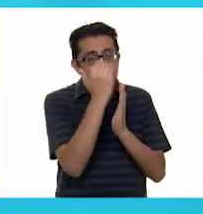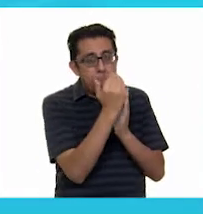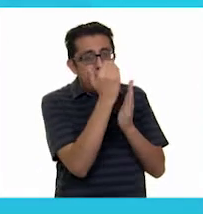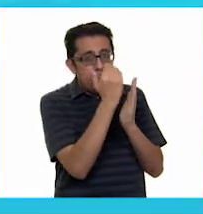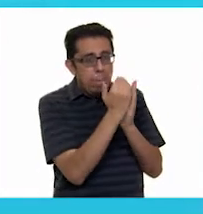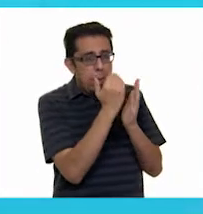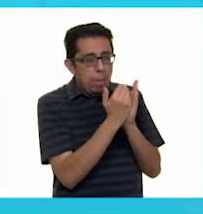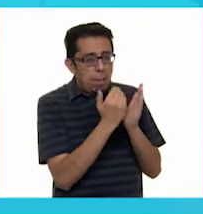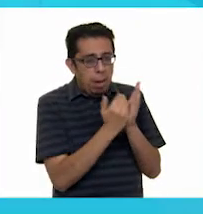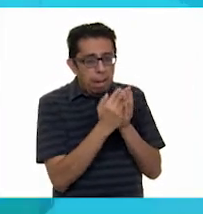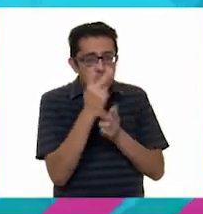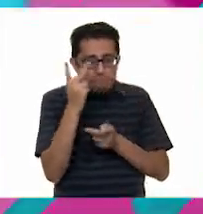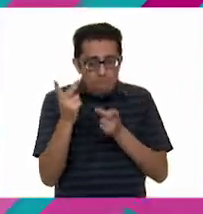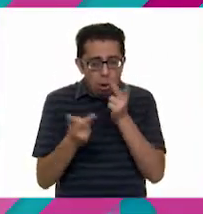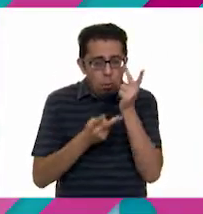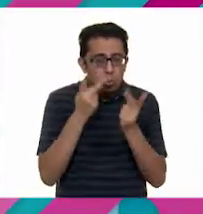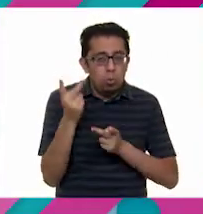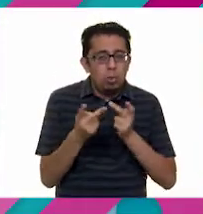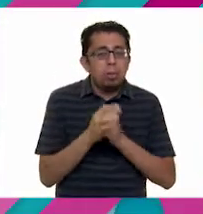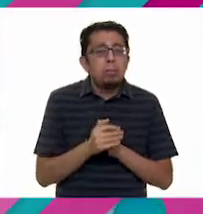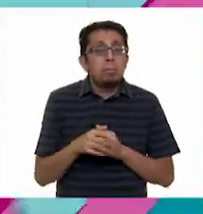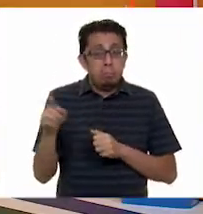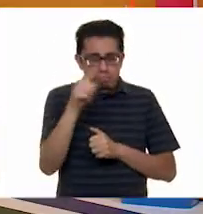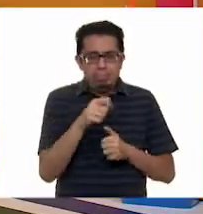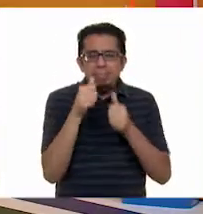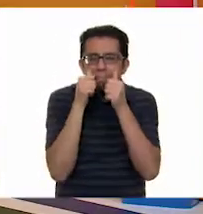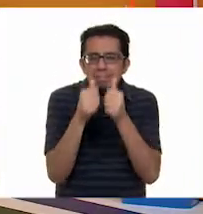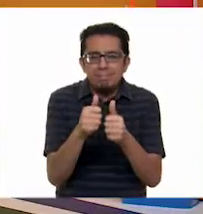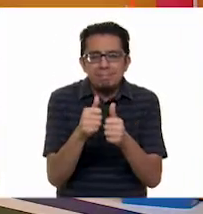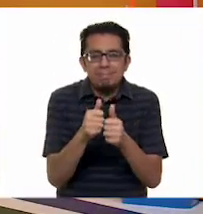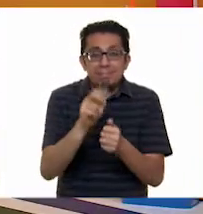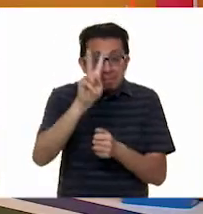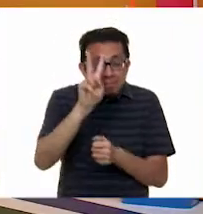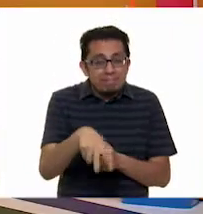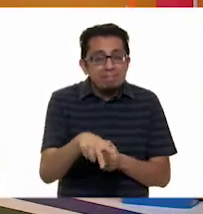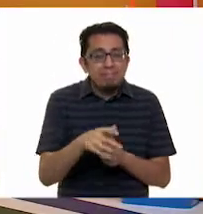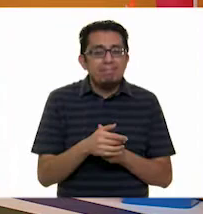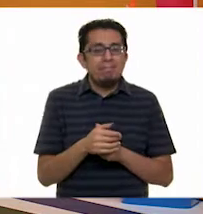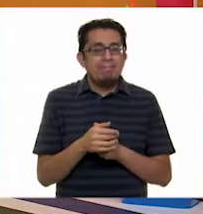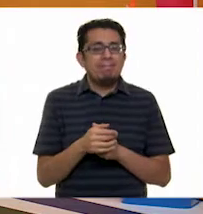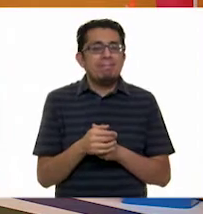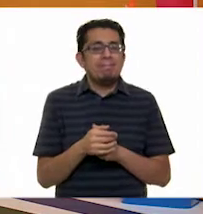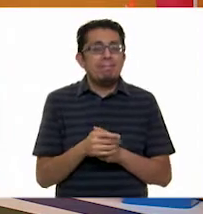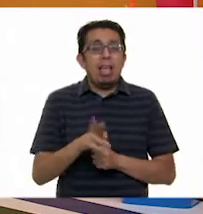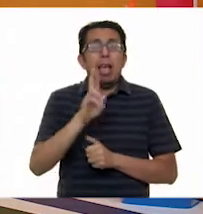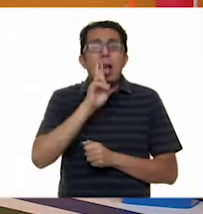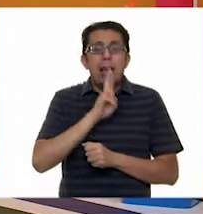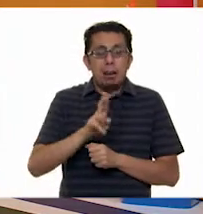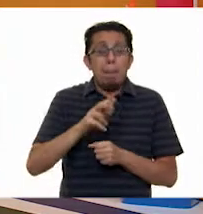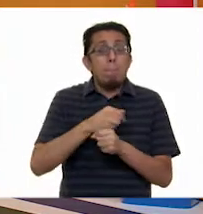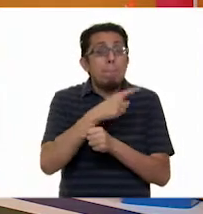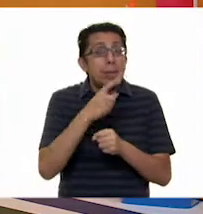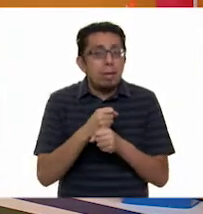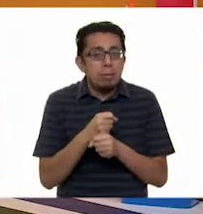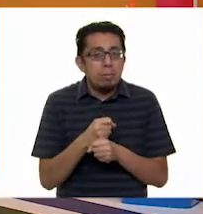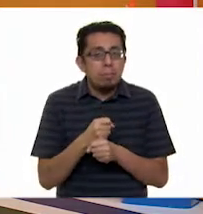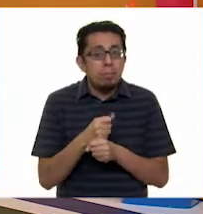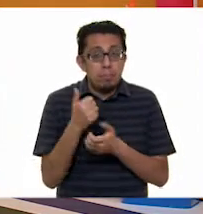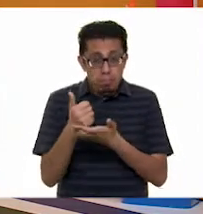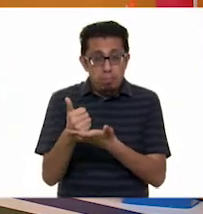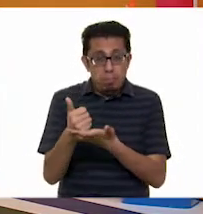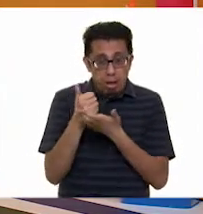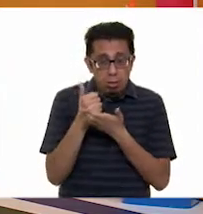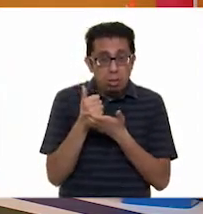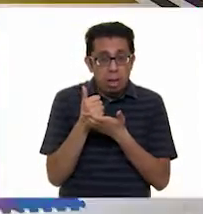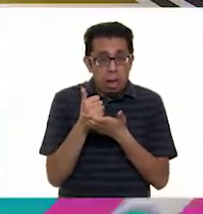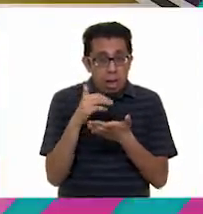estas preguntas. Pusieran mucha atención, ¿verdad? Entonces, vamos a contestar la primera. ¿Me ayudas a leer